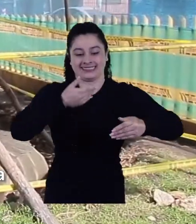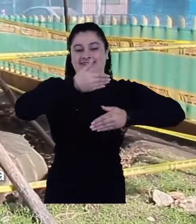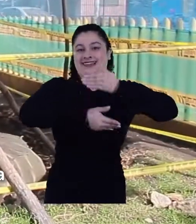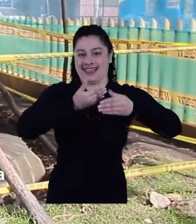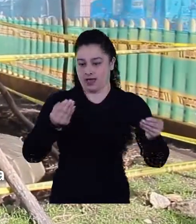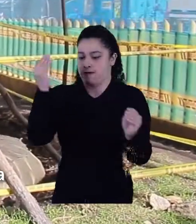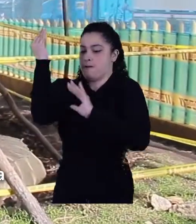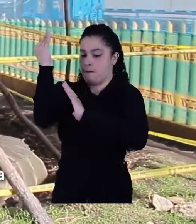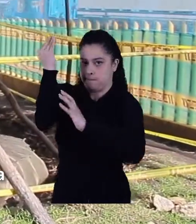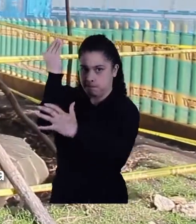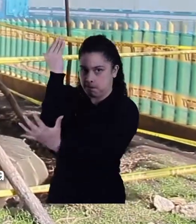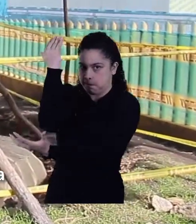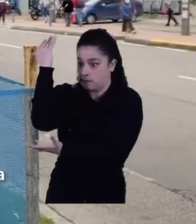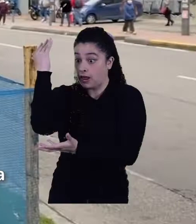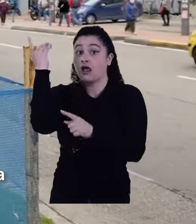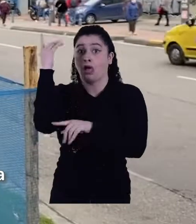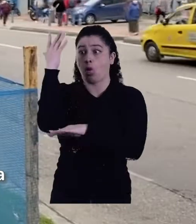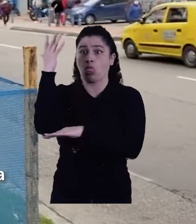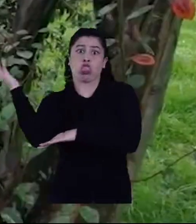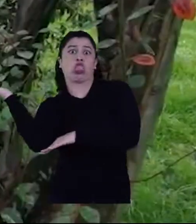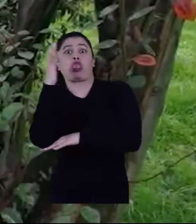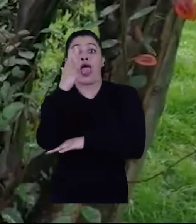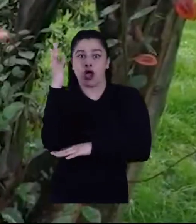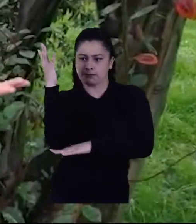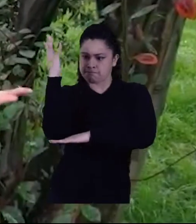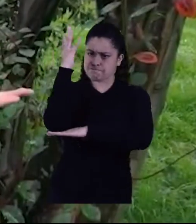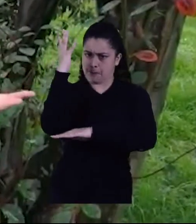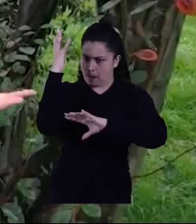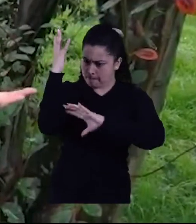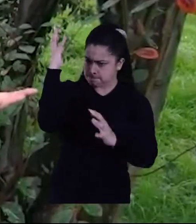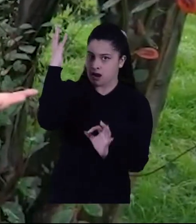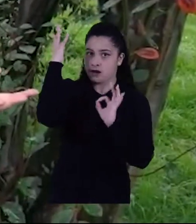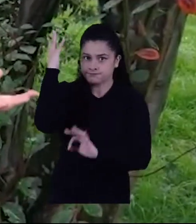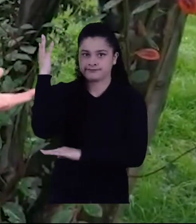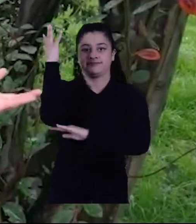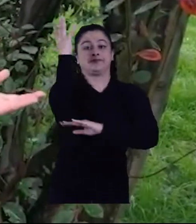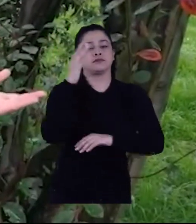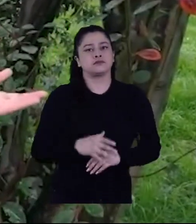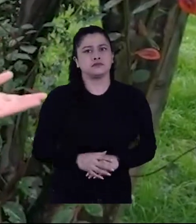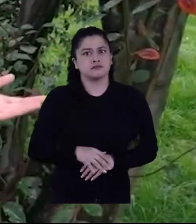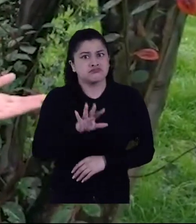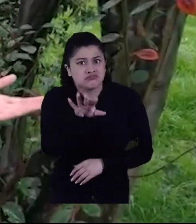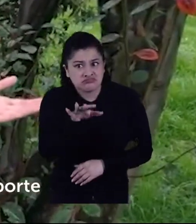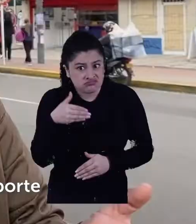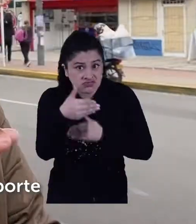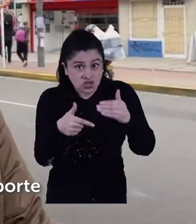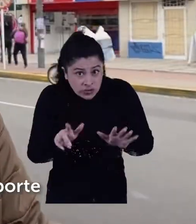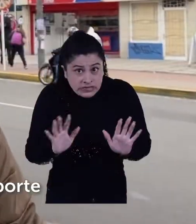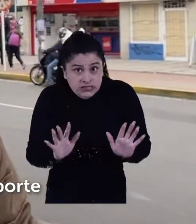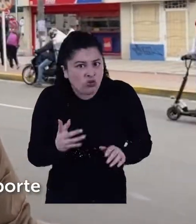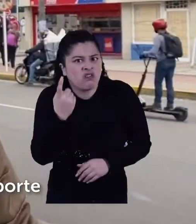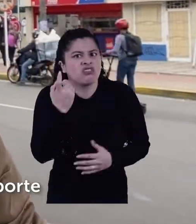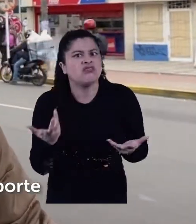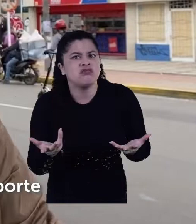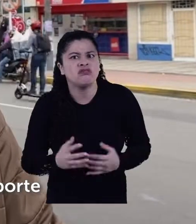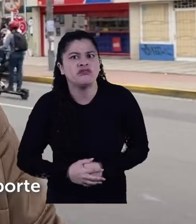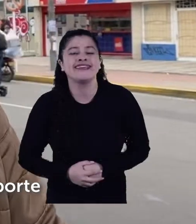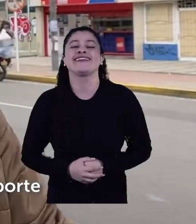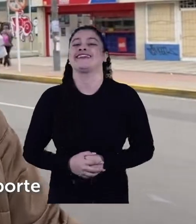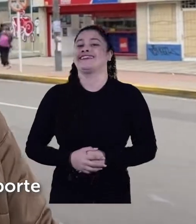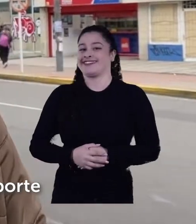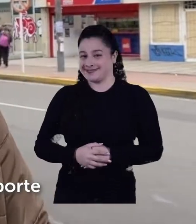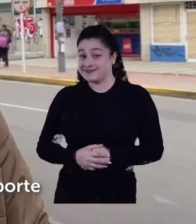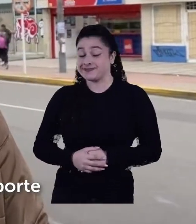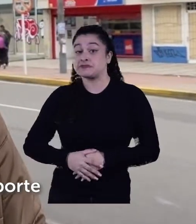y se asegura el árbol para evitar su volcamiento aún faltan pasos para llevarlo a su nuevo sitio una vez tenemos el